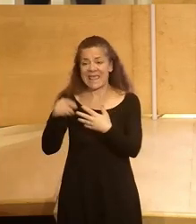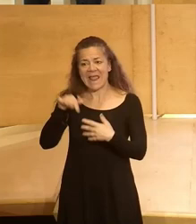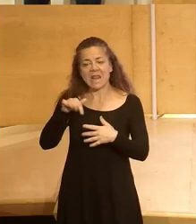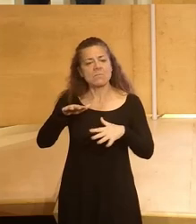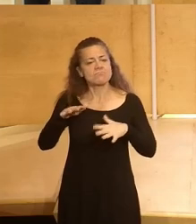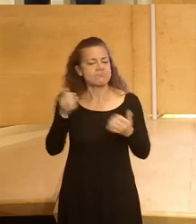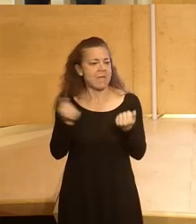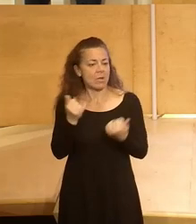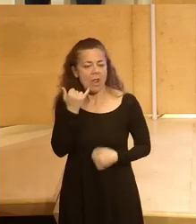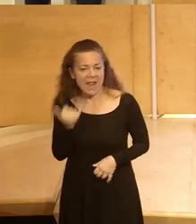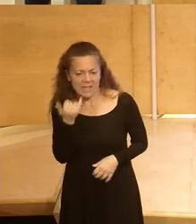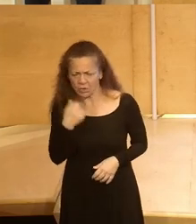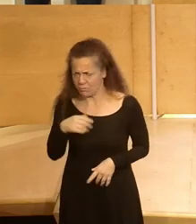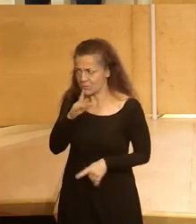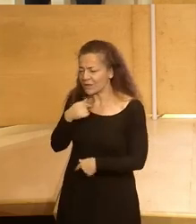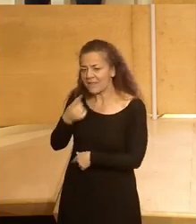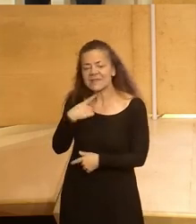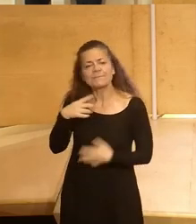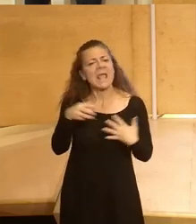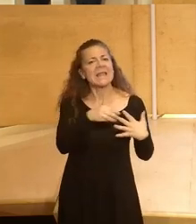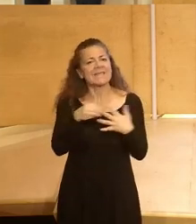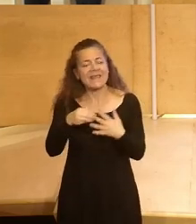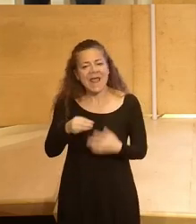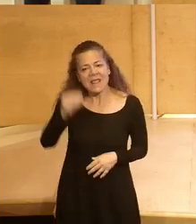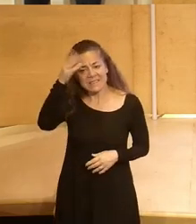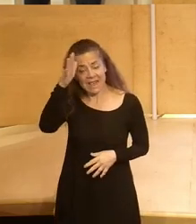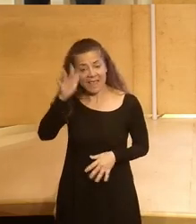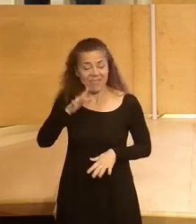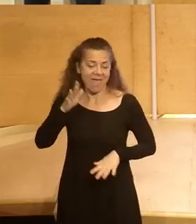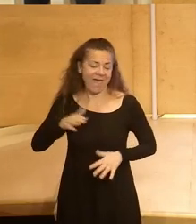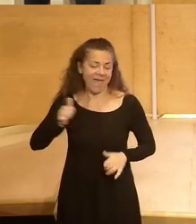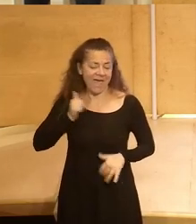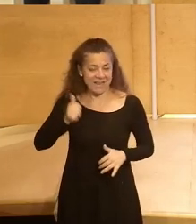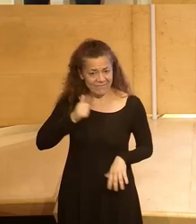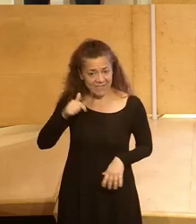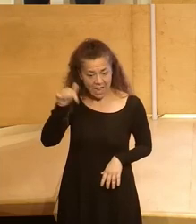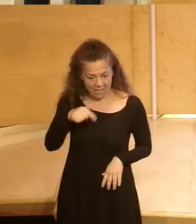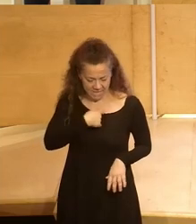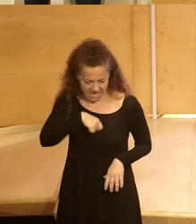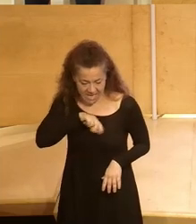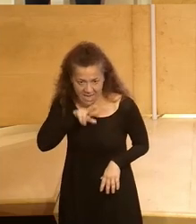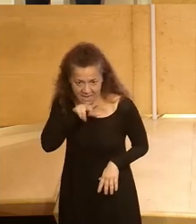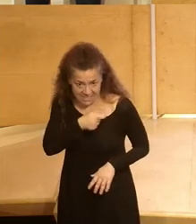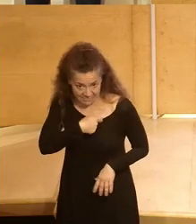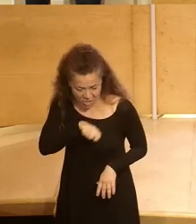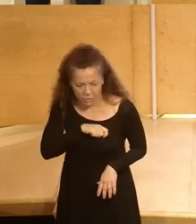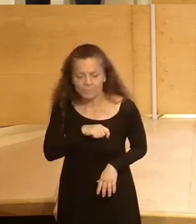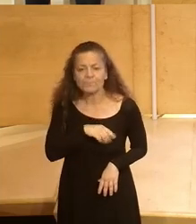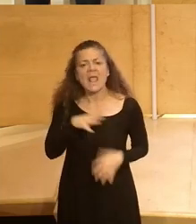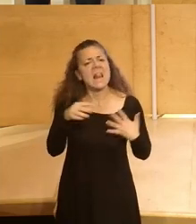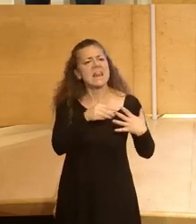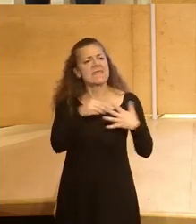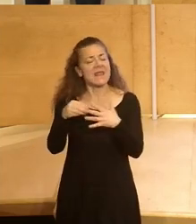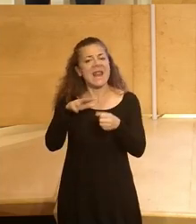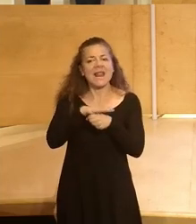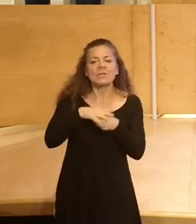eléctrico y conectado lo mencionabais liderar la inteligencia artificial en español liderar el ámbito